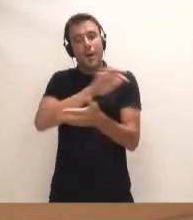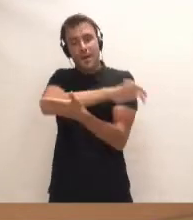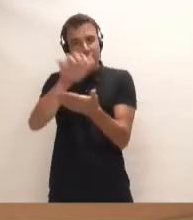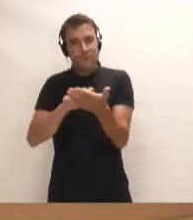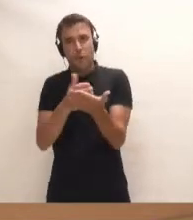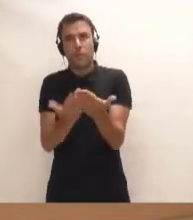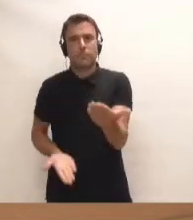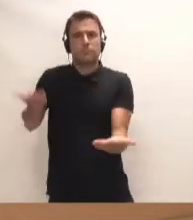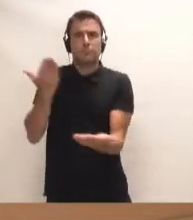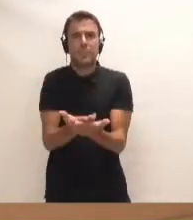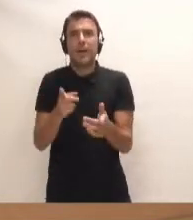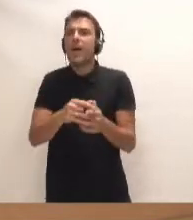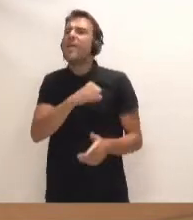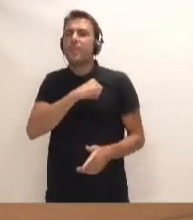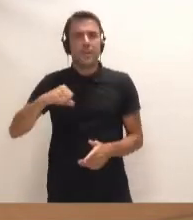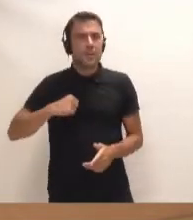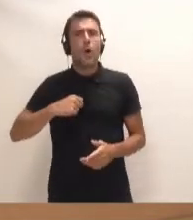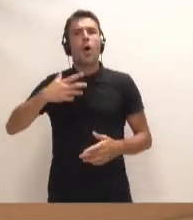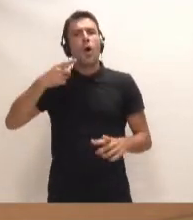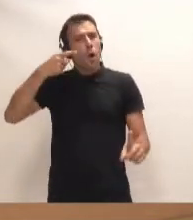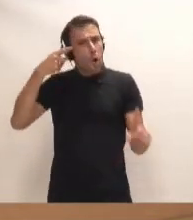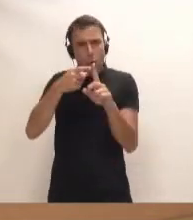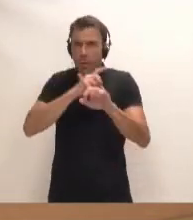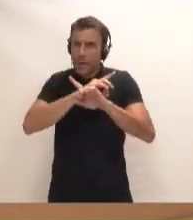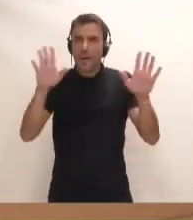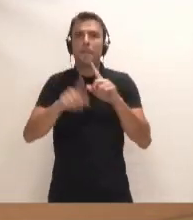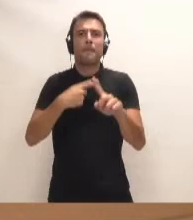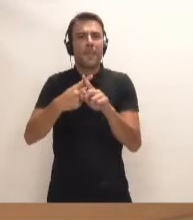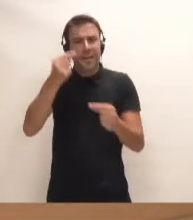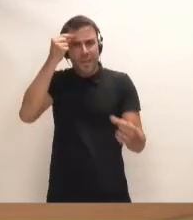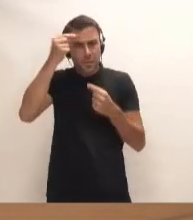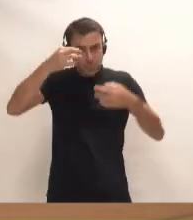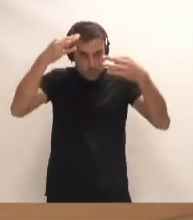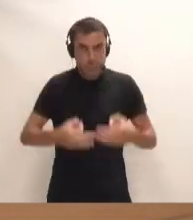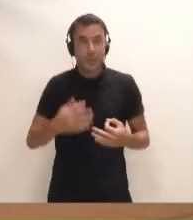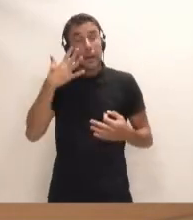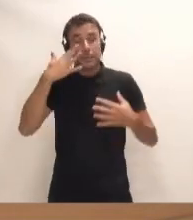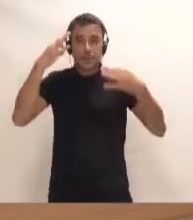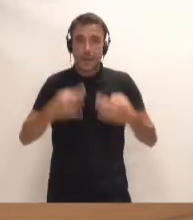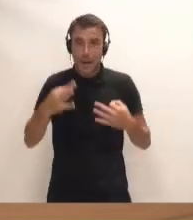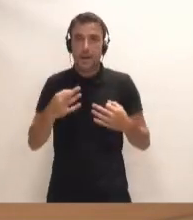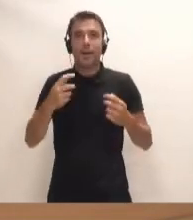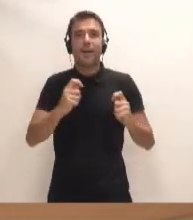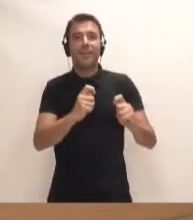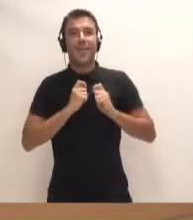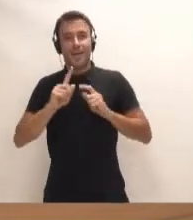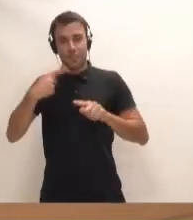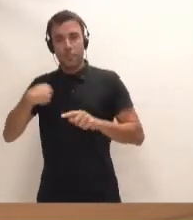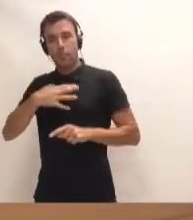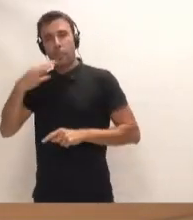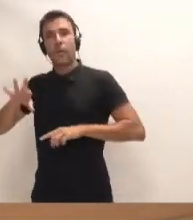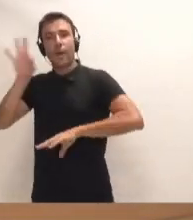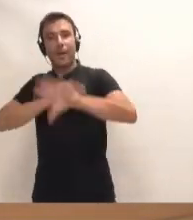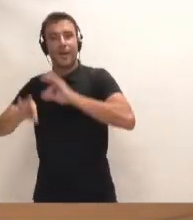independiente, objetivo, riguroso y que proporcione datos reales que nos permitan la toma de decisiones con